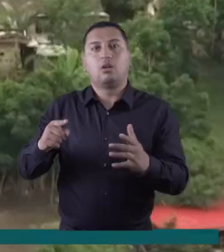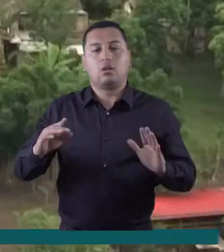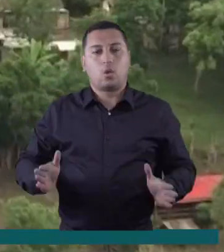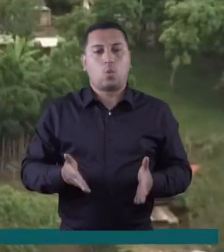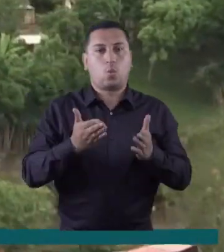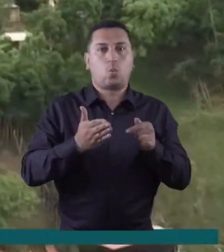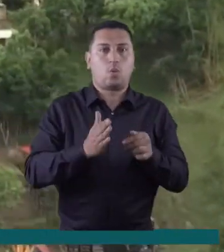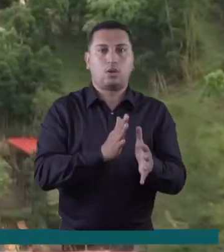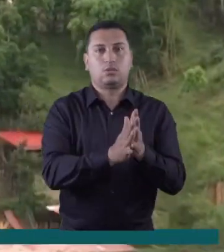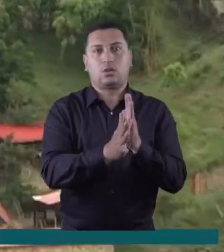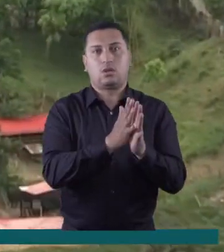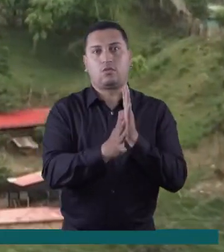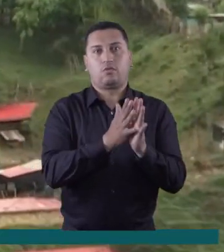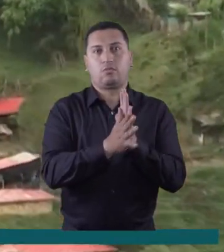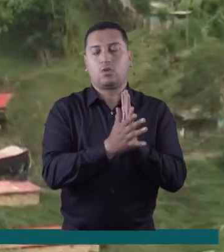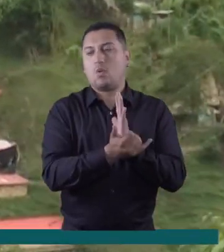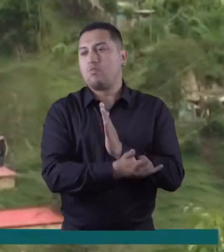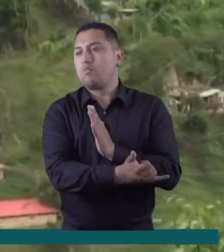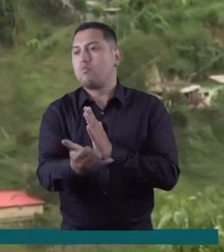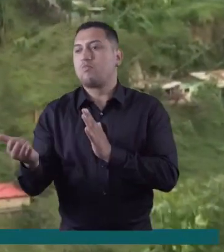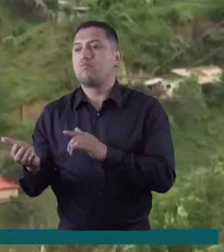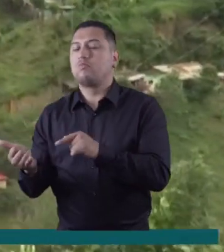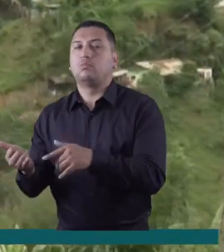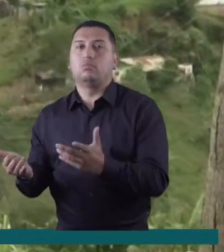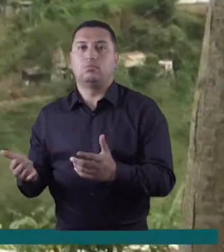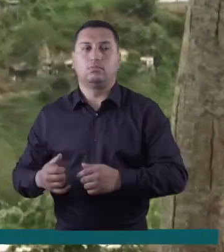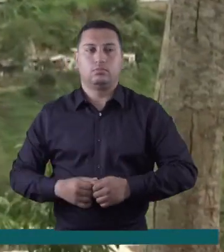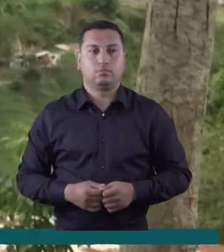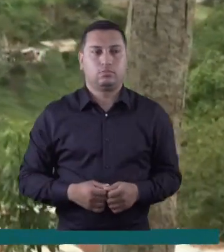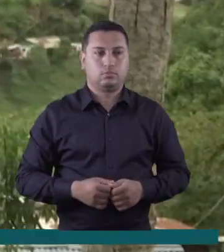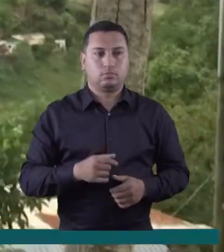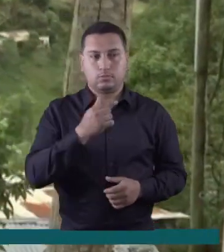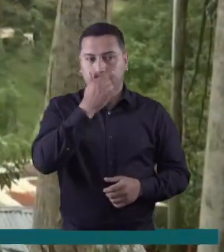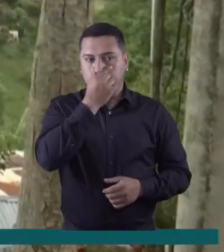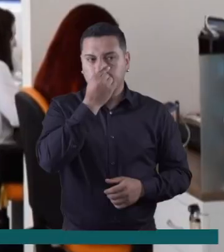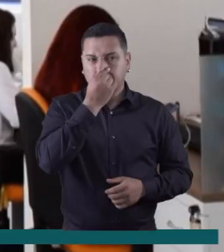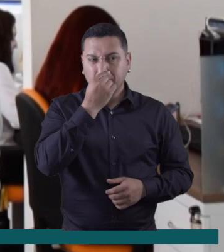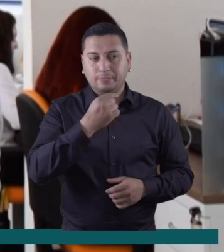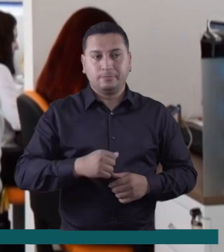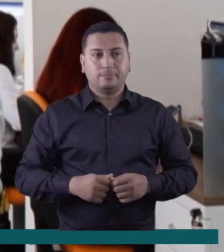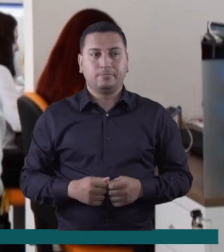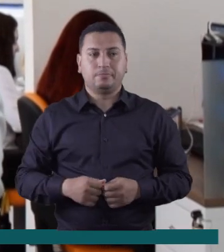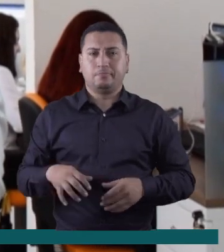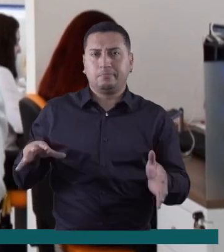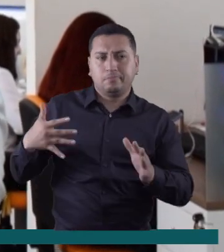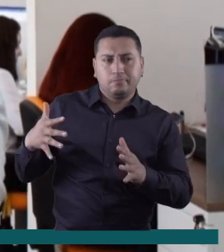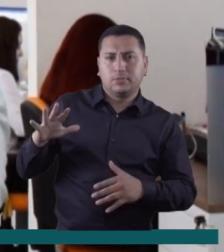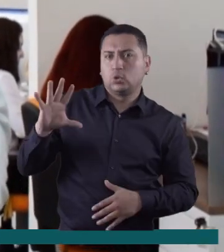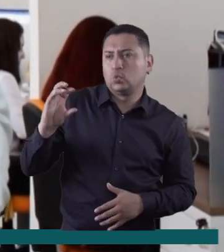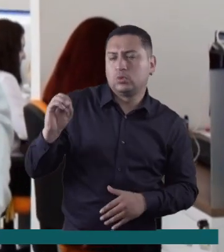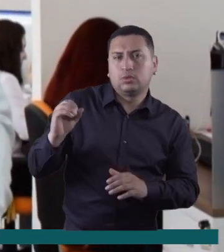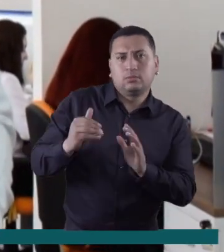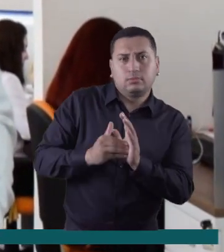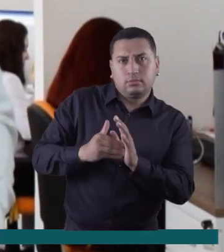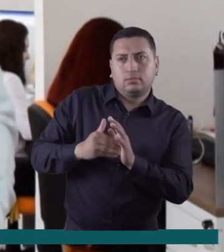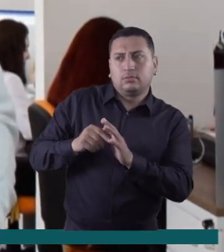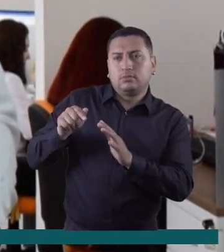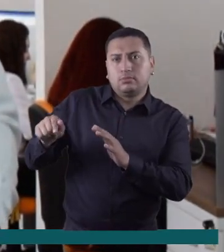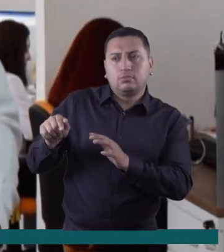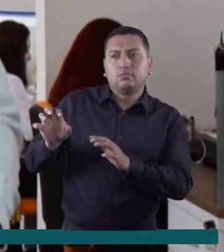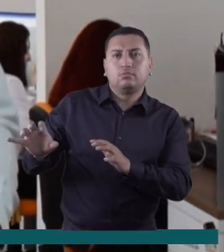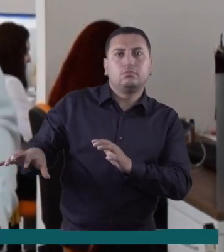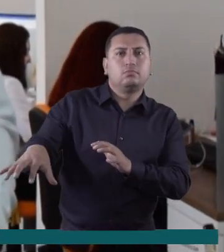censar y actualizar los datos de los predios existentes en cada uno de los municipios. Ha intervenido cerca de 50 mil